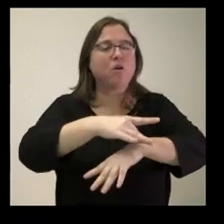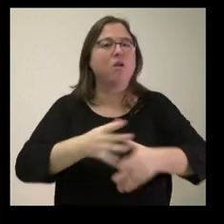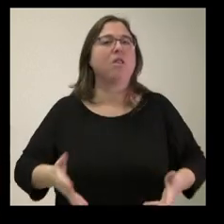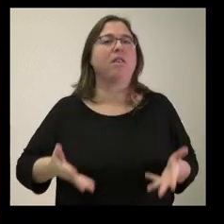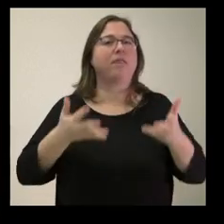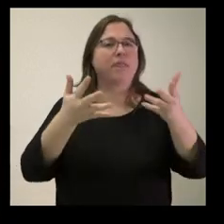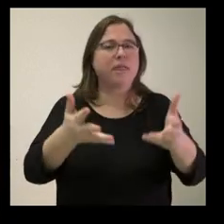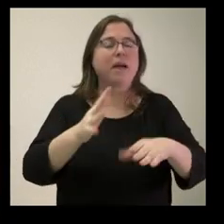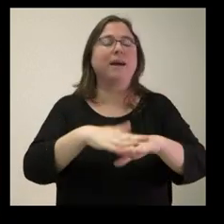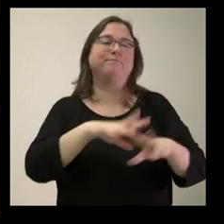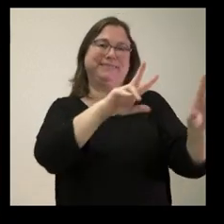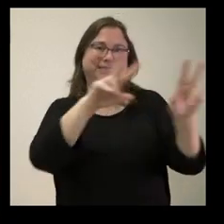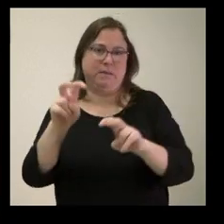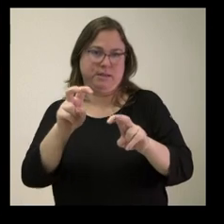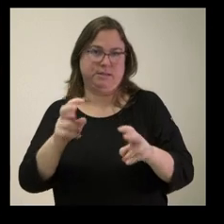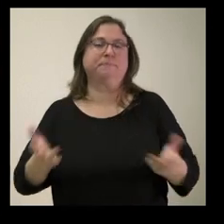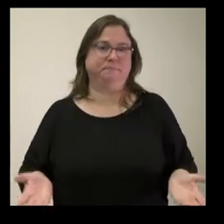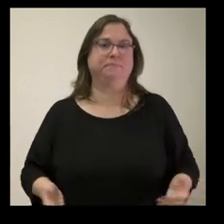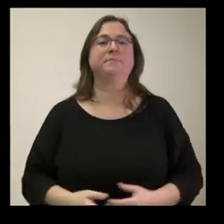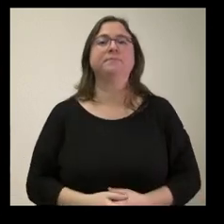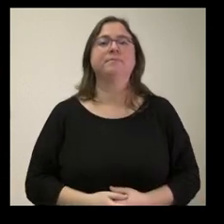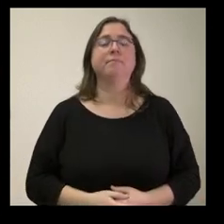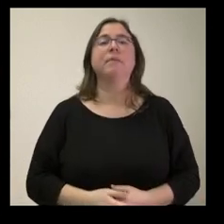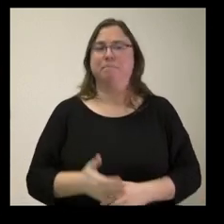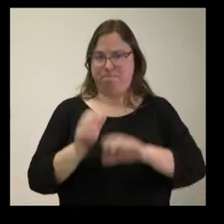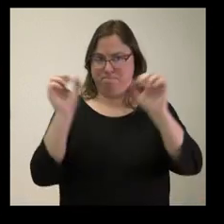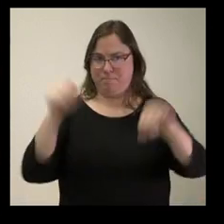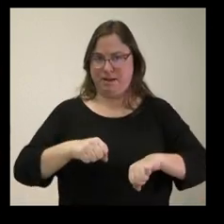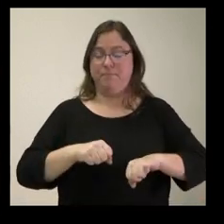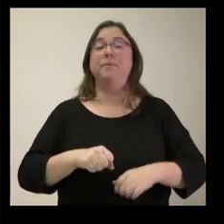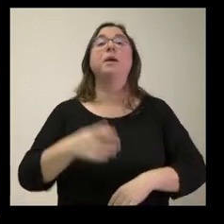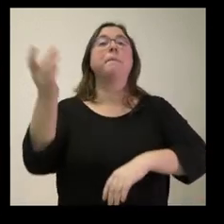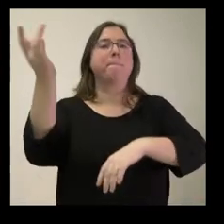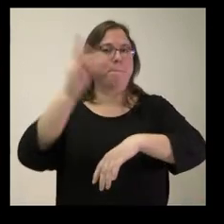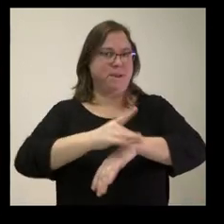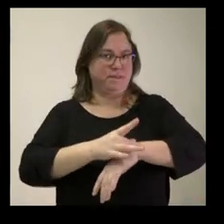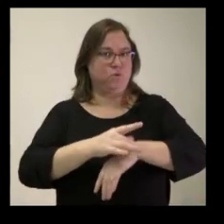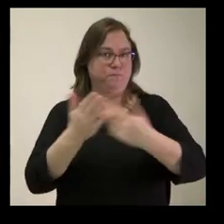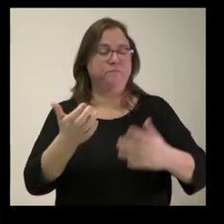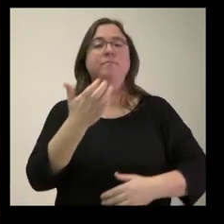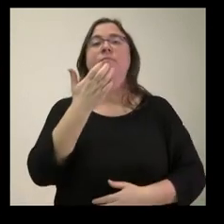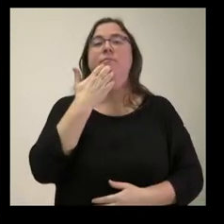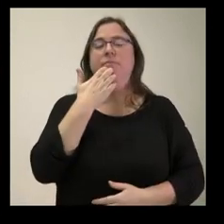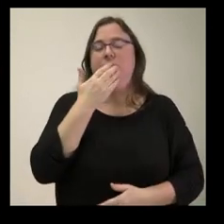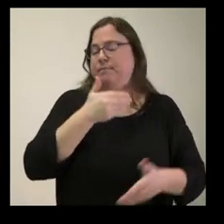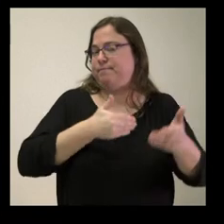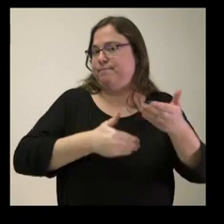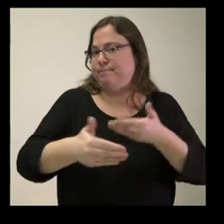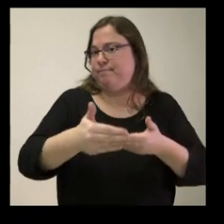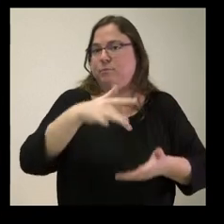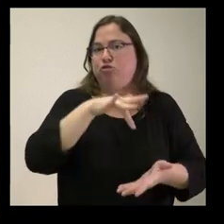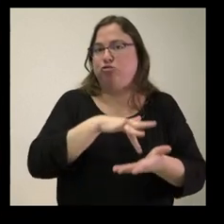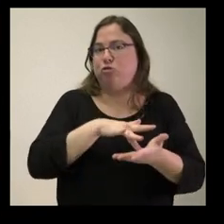serie de cuestiones. aceptando eso, el médico que, a partir de cuando se dicte esta